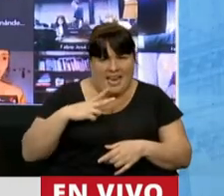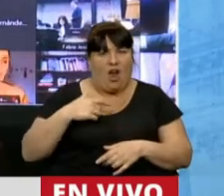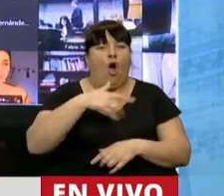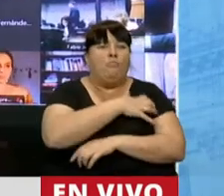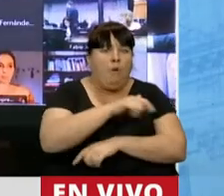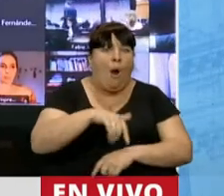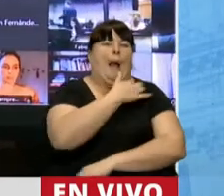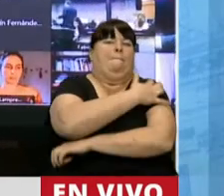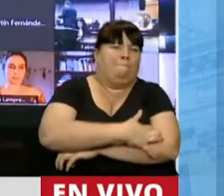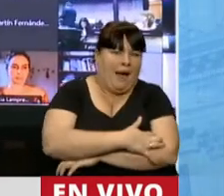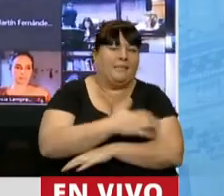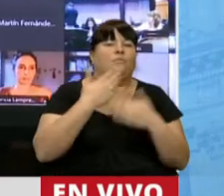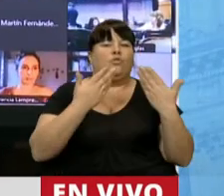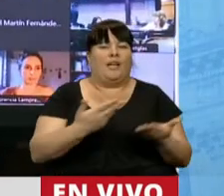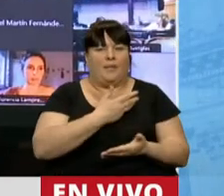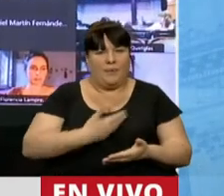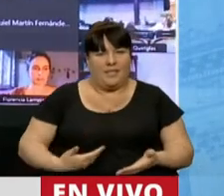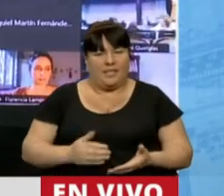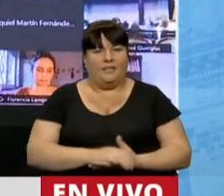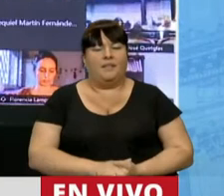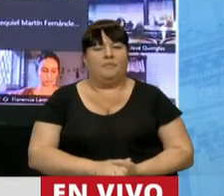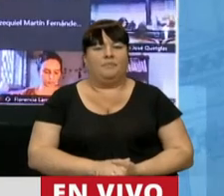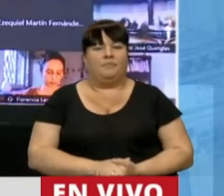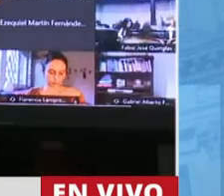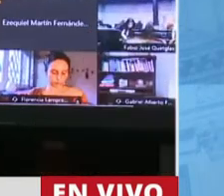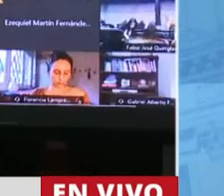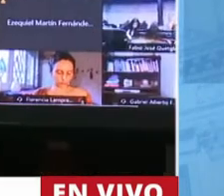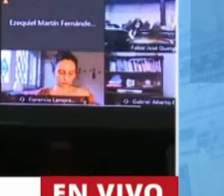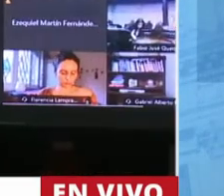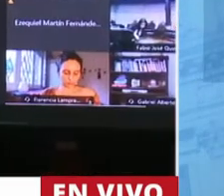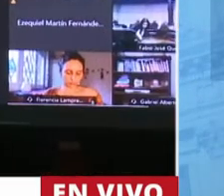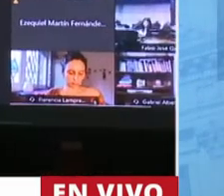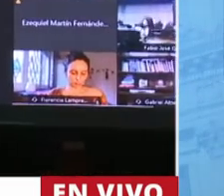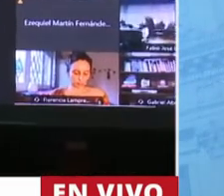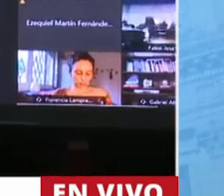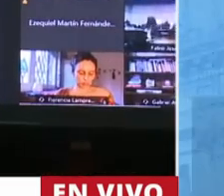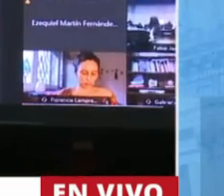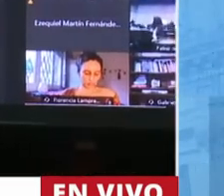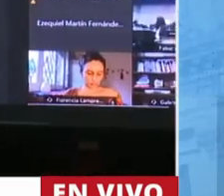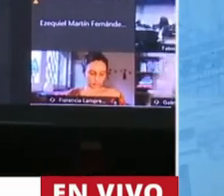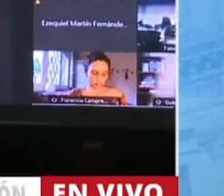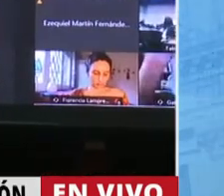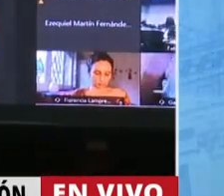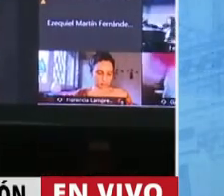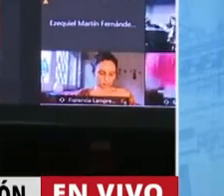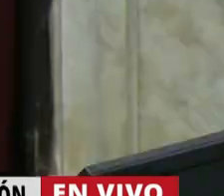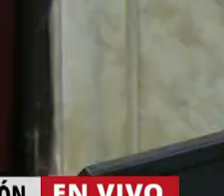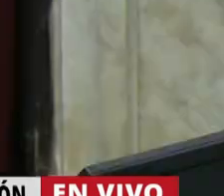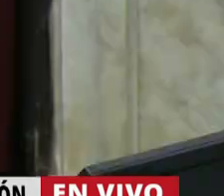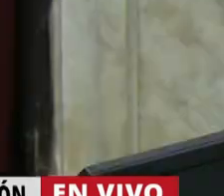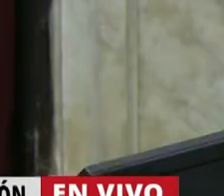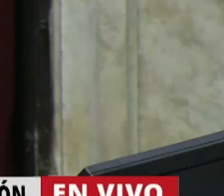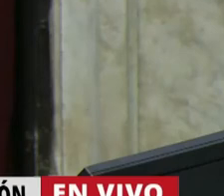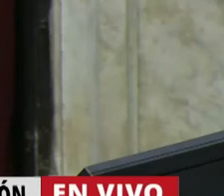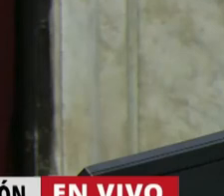pobre a los pobres. Muchas gracias, señor Presidente. Gracias, diputada Cáceres. La cuestión del privilegio planteada